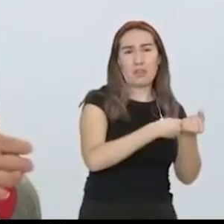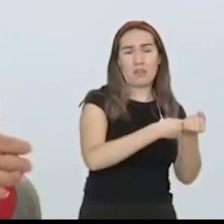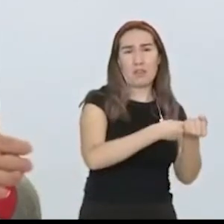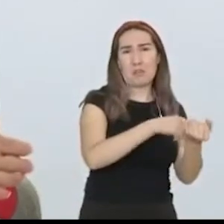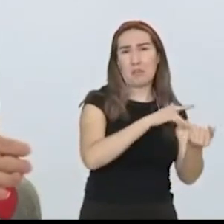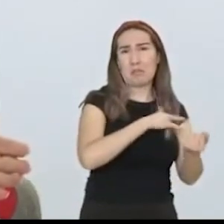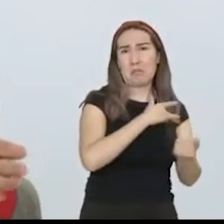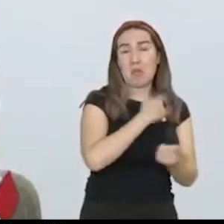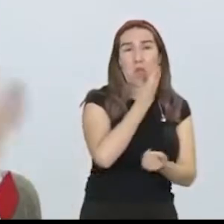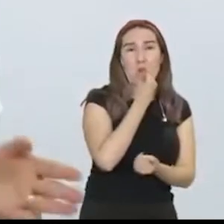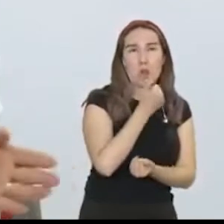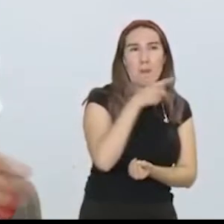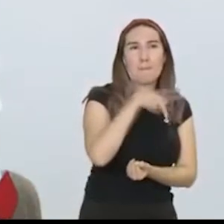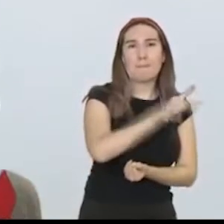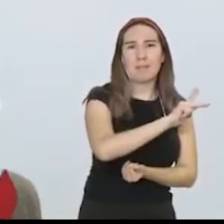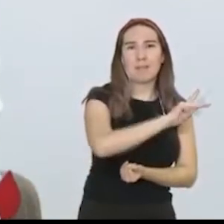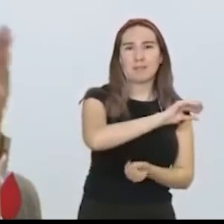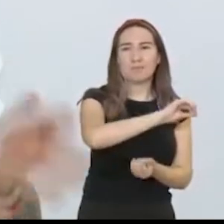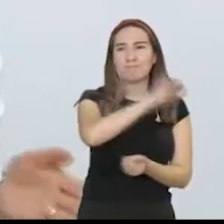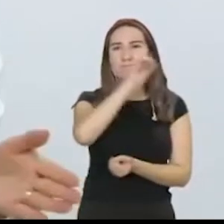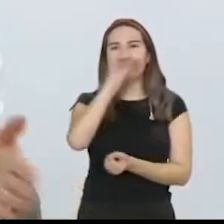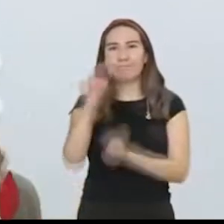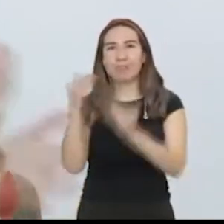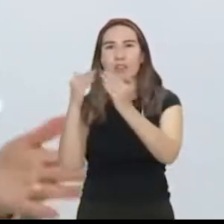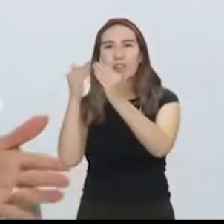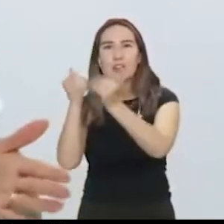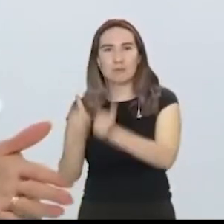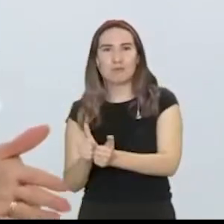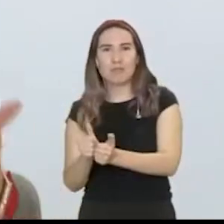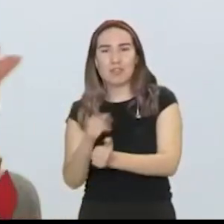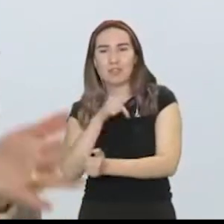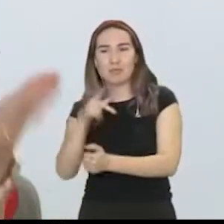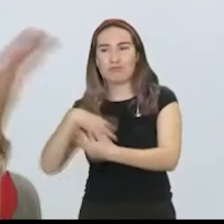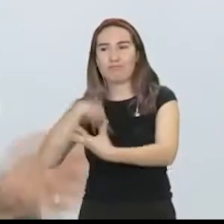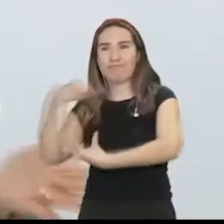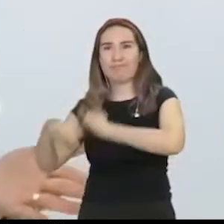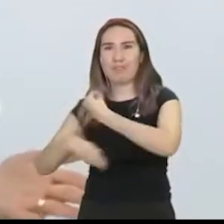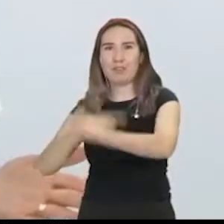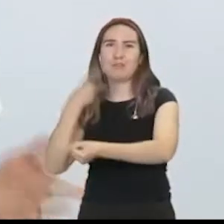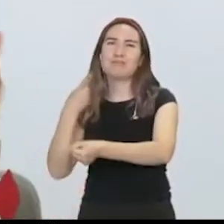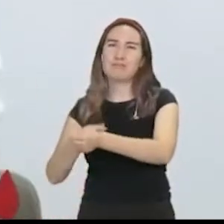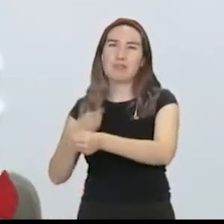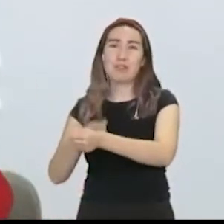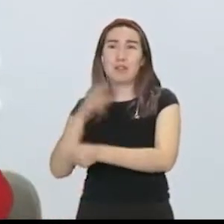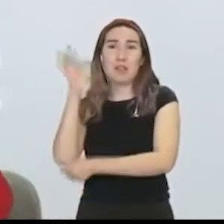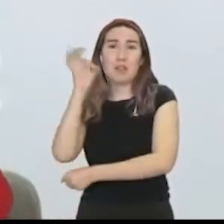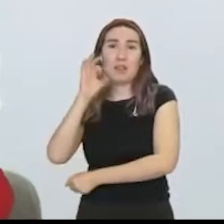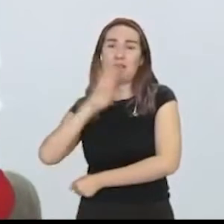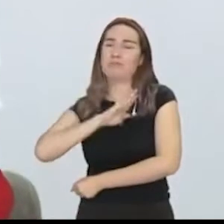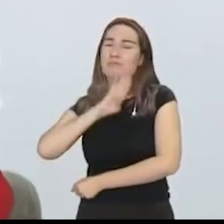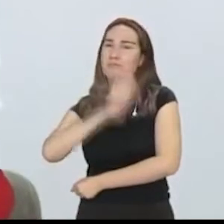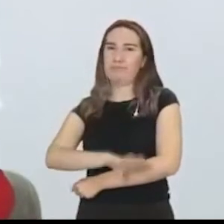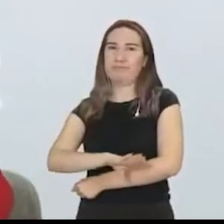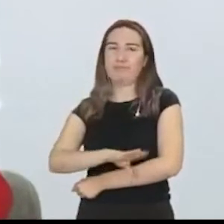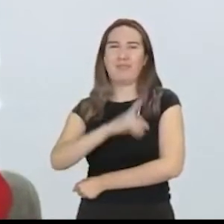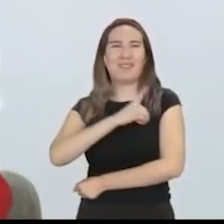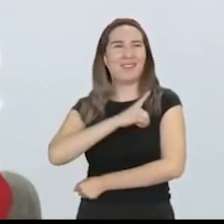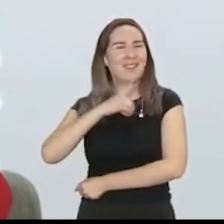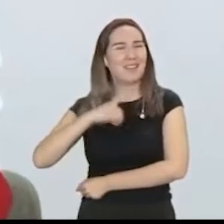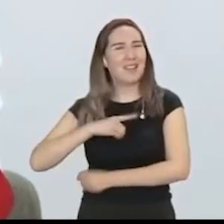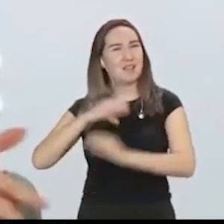a contagiar y también vas a enfermar a otros miembros de tu familia que inclusive pueden llegar a fallecer. Mucho cuidado, mucha